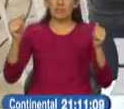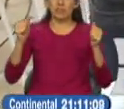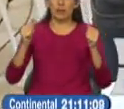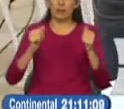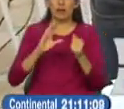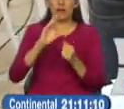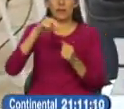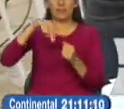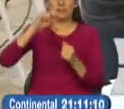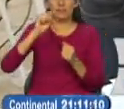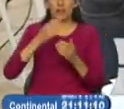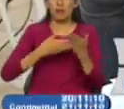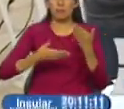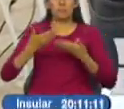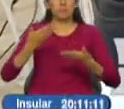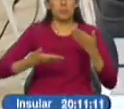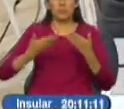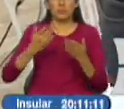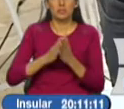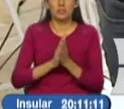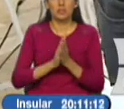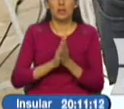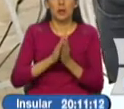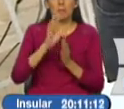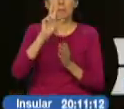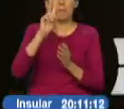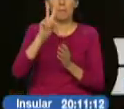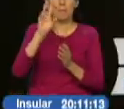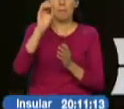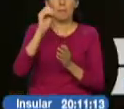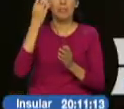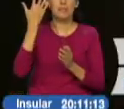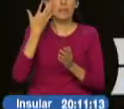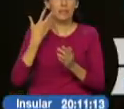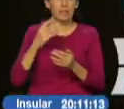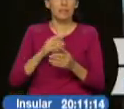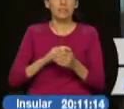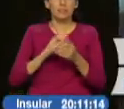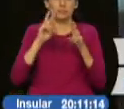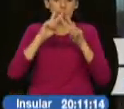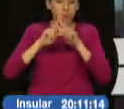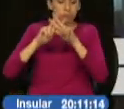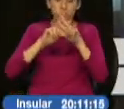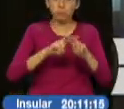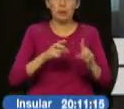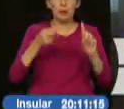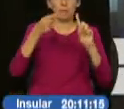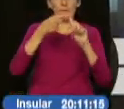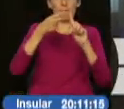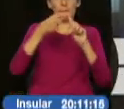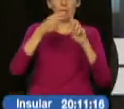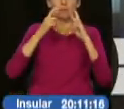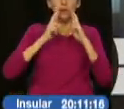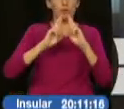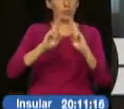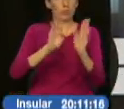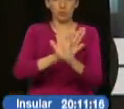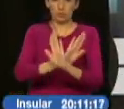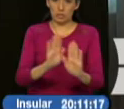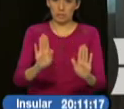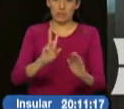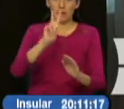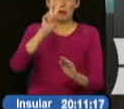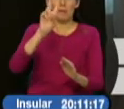CNE en un periodo estimado de más o menos 20 días. Para impugnaciones, ahorita ya ha proclamado los resultados, 24